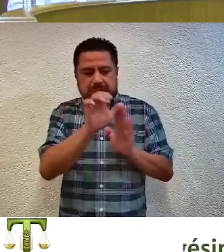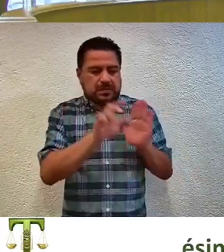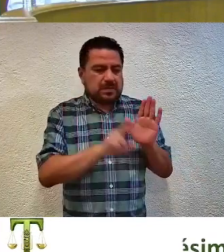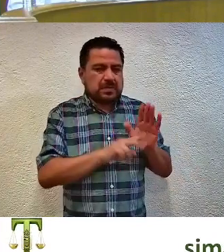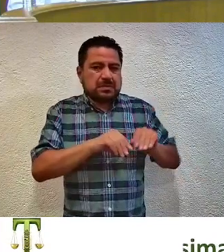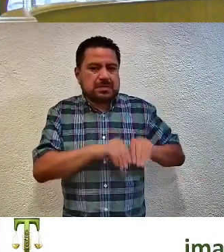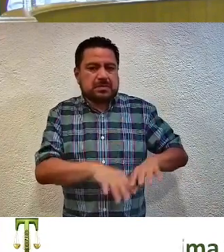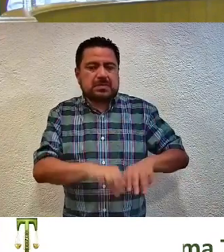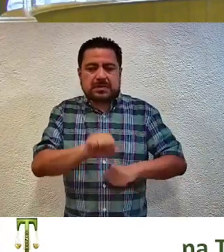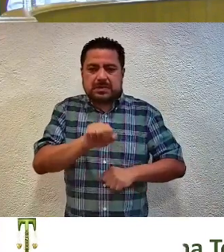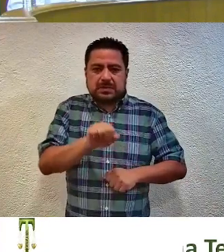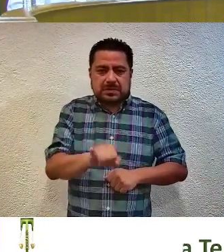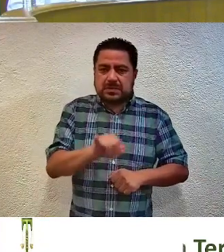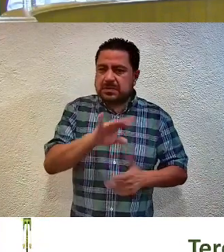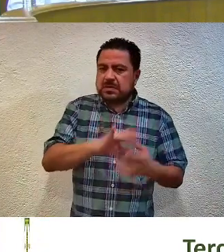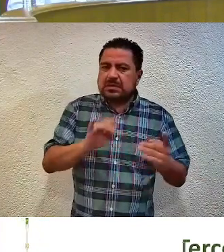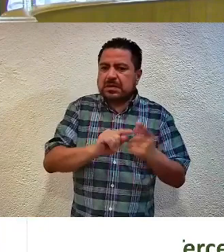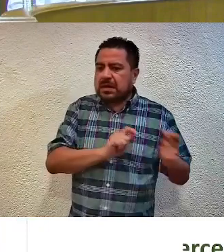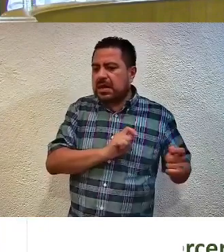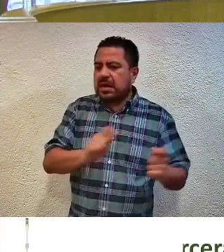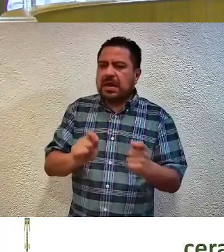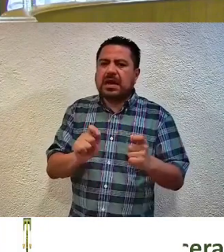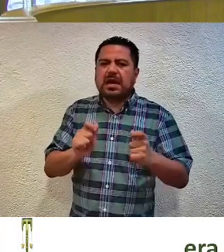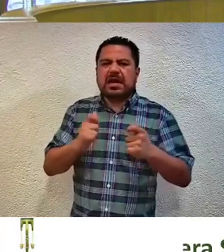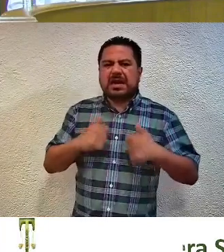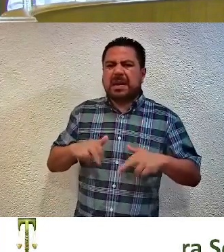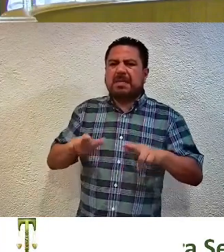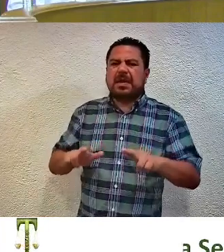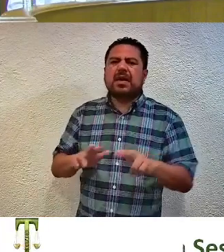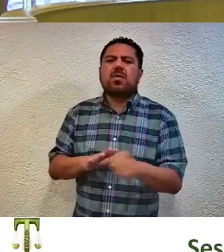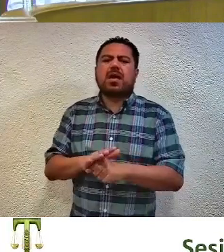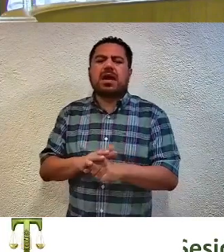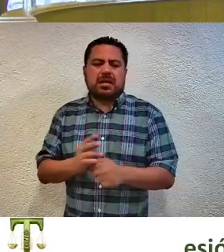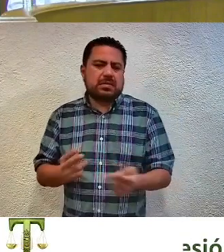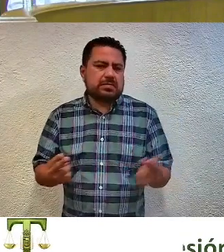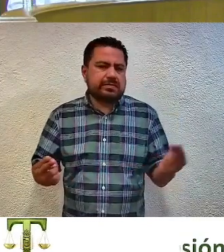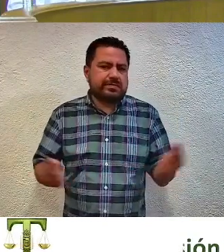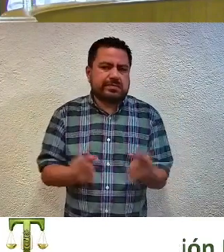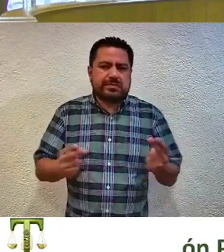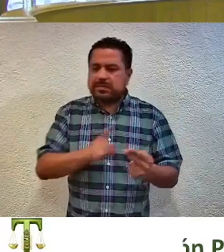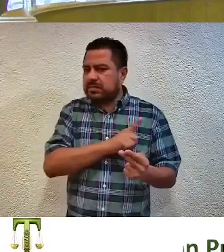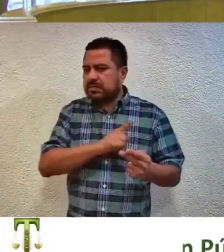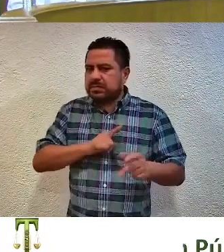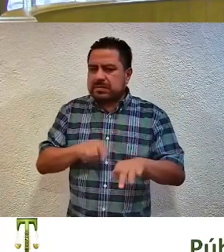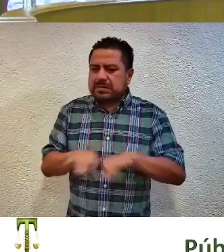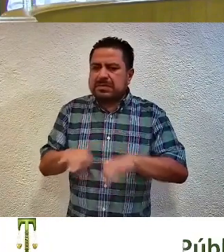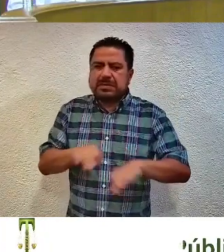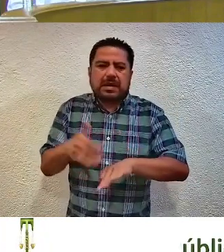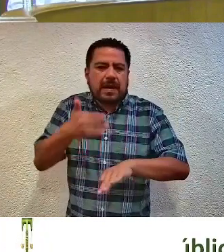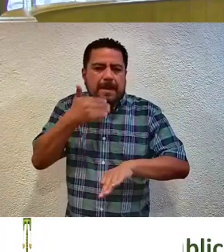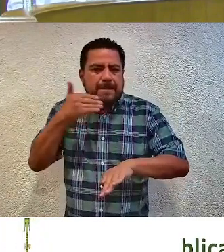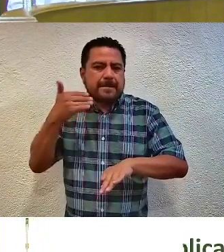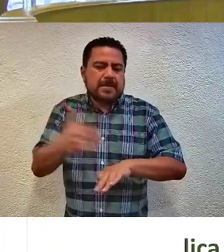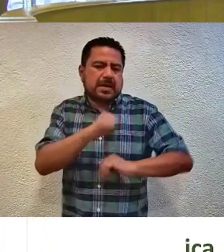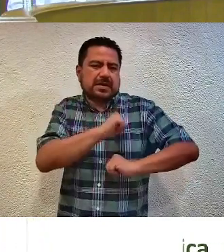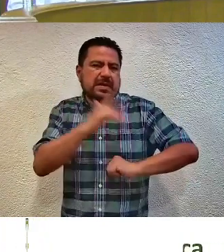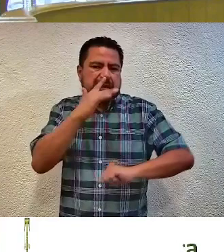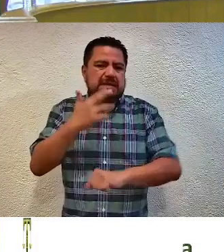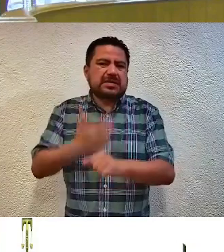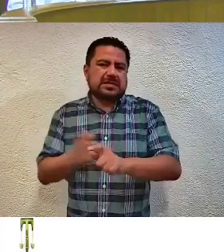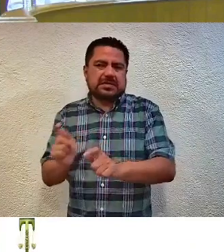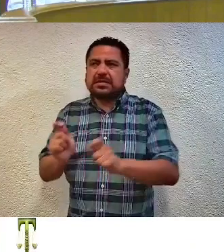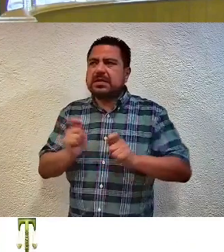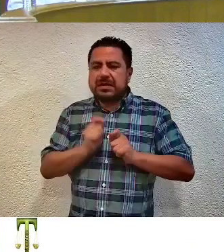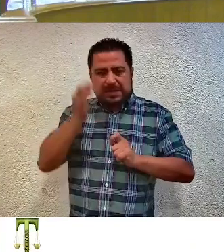se estableció que para ser designadas como representantes es requisito haber desempeñado con honorabilidad algún cargo y o cumplido los